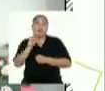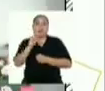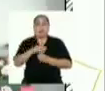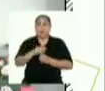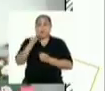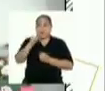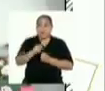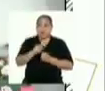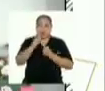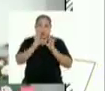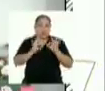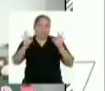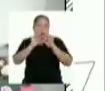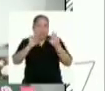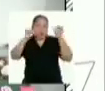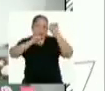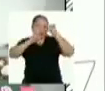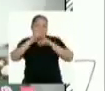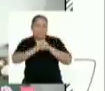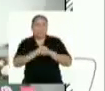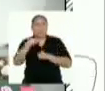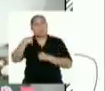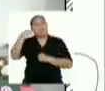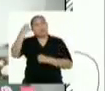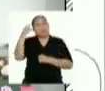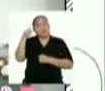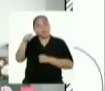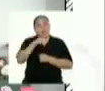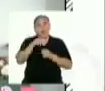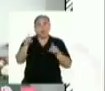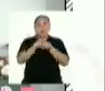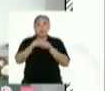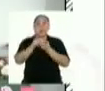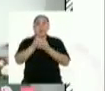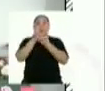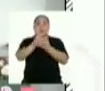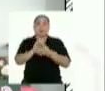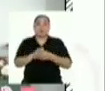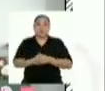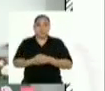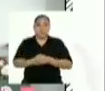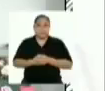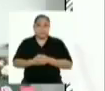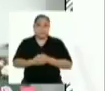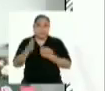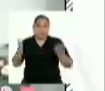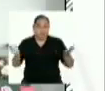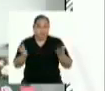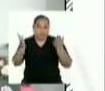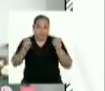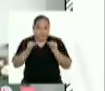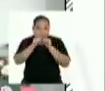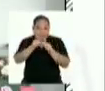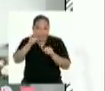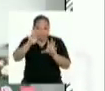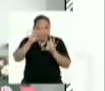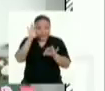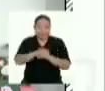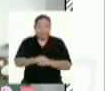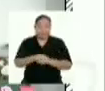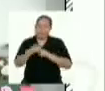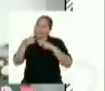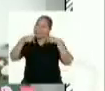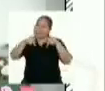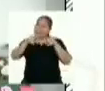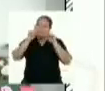científico bastante grande y yo creo que a ellos también eso los puede ayudar. Los motivo a que sigan descubriendo y